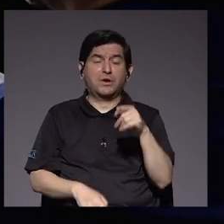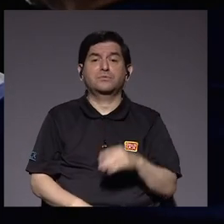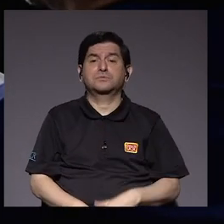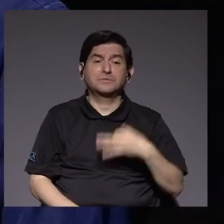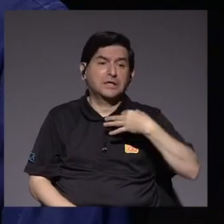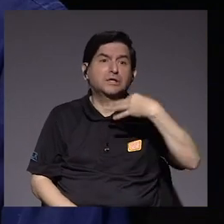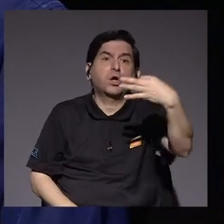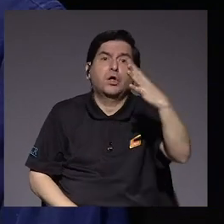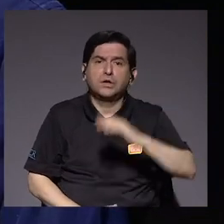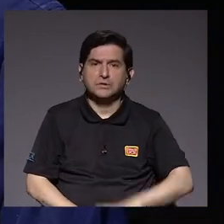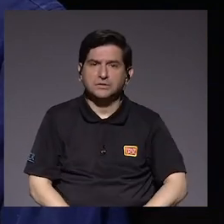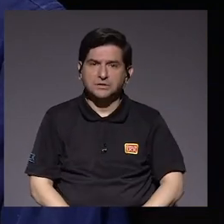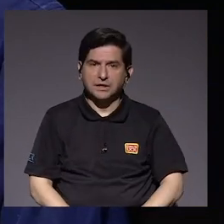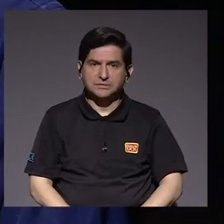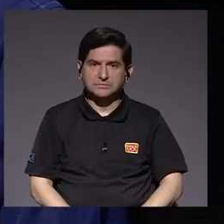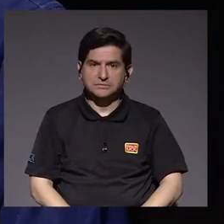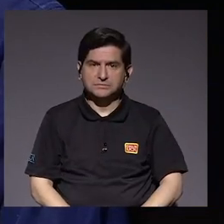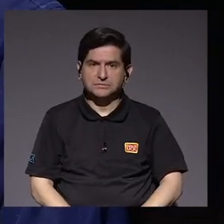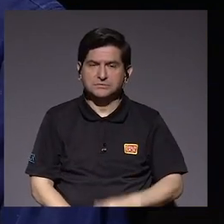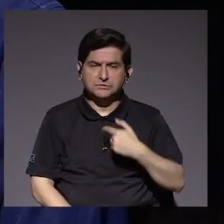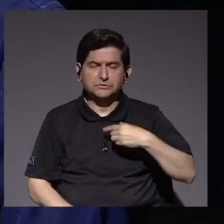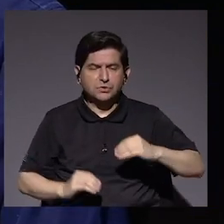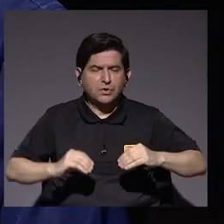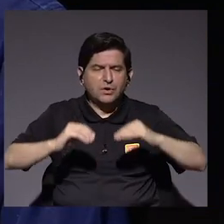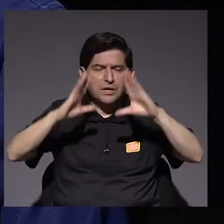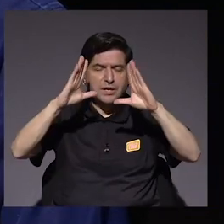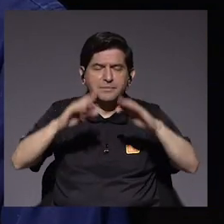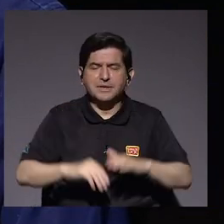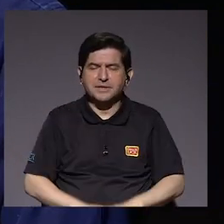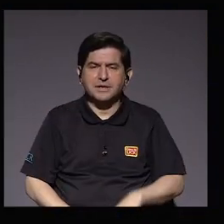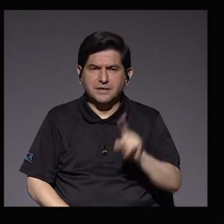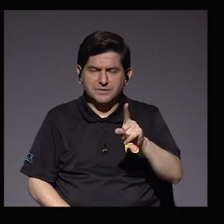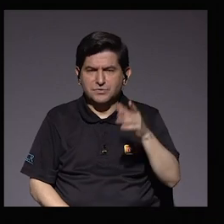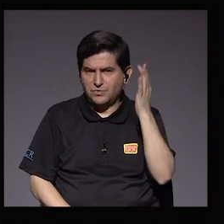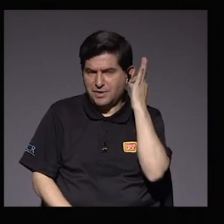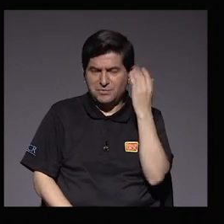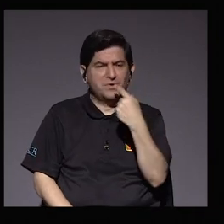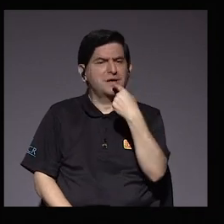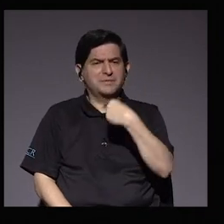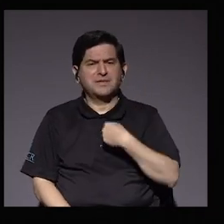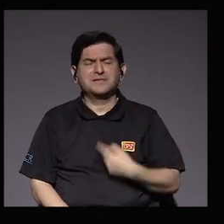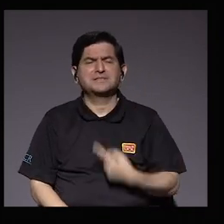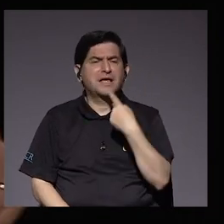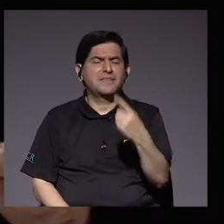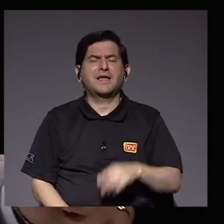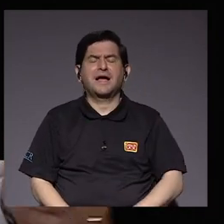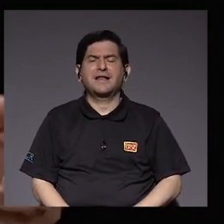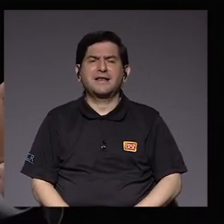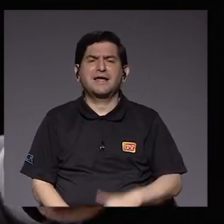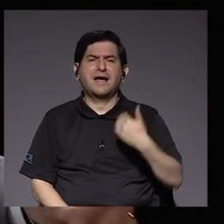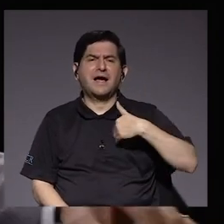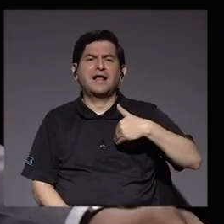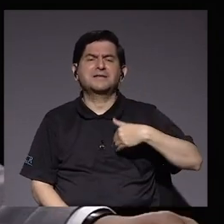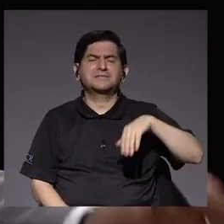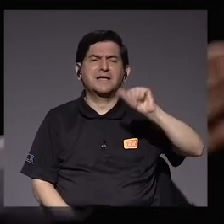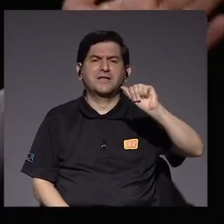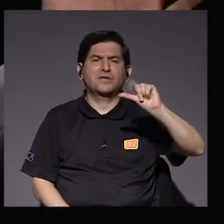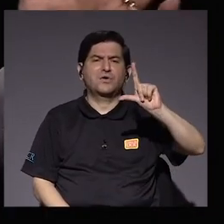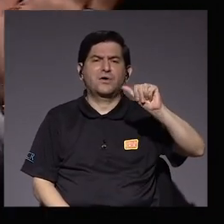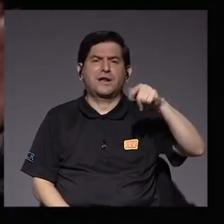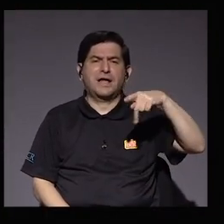usted todos los días. Entonces, cuando camino unas madrugadas, hay una señora que me dice, dígale, don Alberto, que para cuándo.